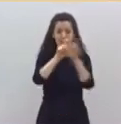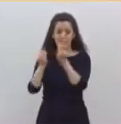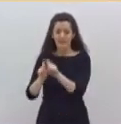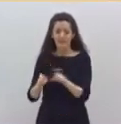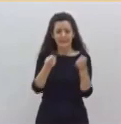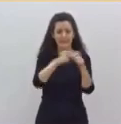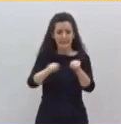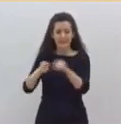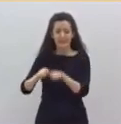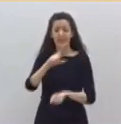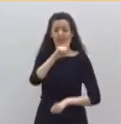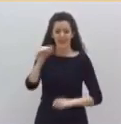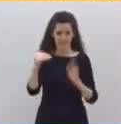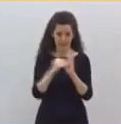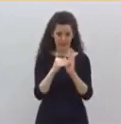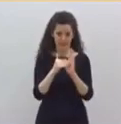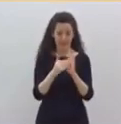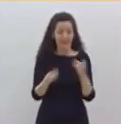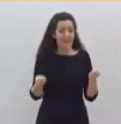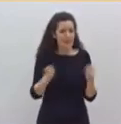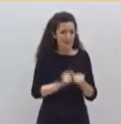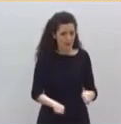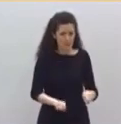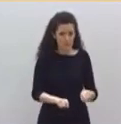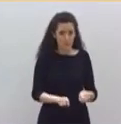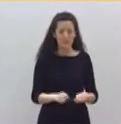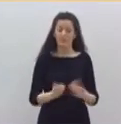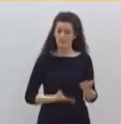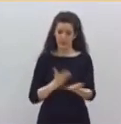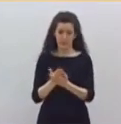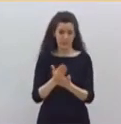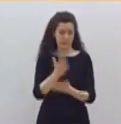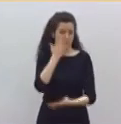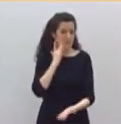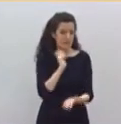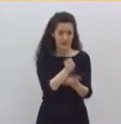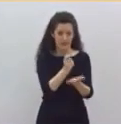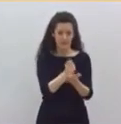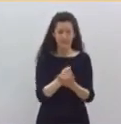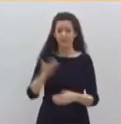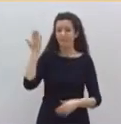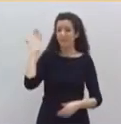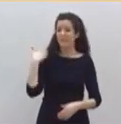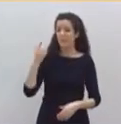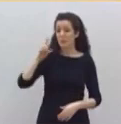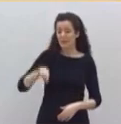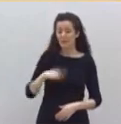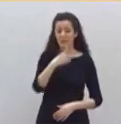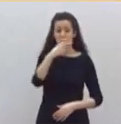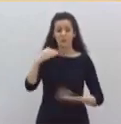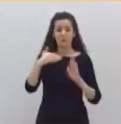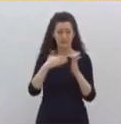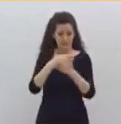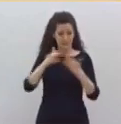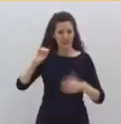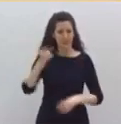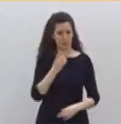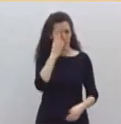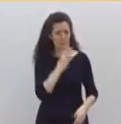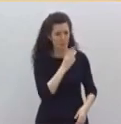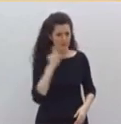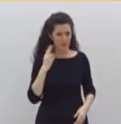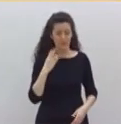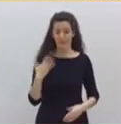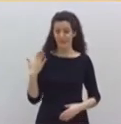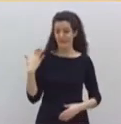Y por eso pedimos una liquidez inmediata. Usted prometió hace un mes 200.000 millones de euros. Su ministra de Hacienda dijo hace apenas seis días